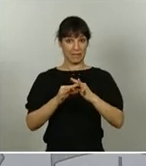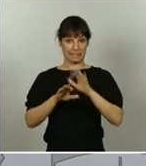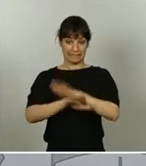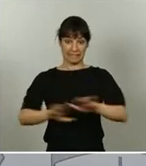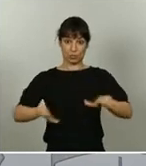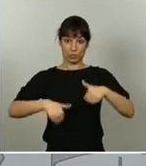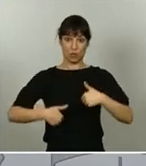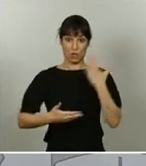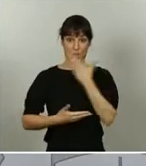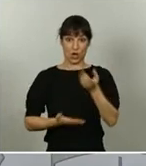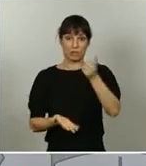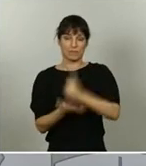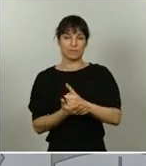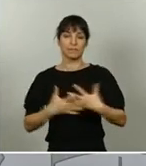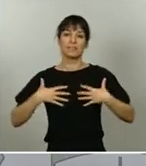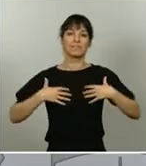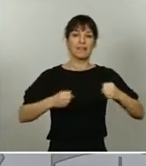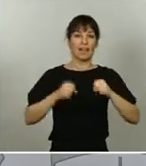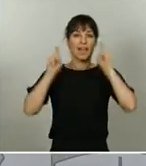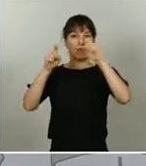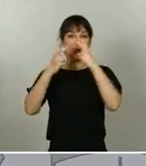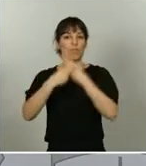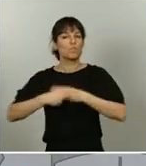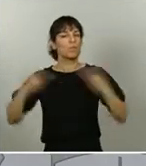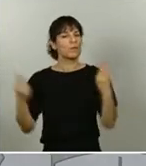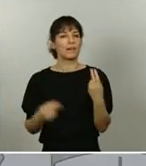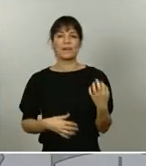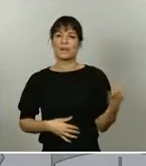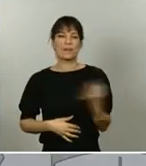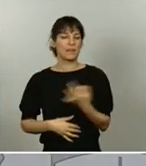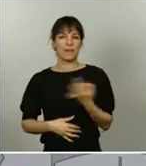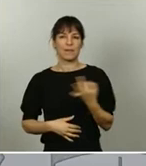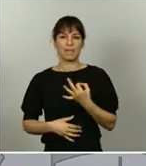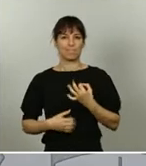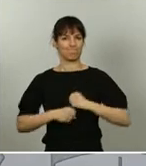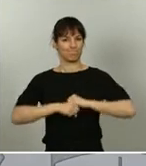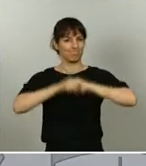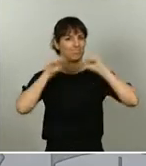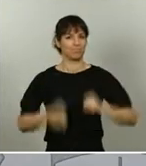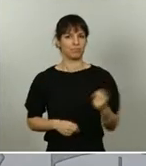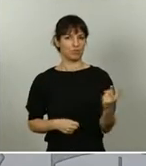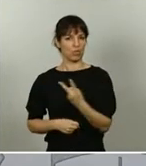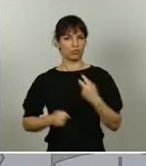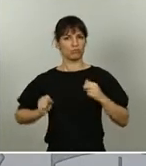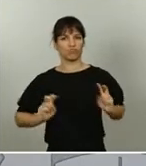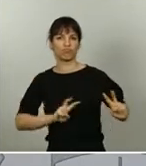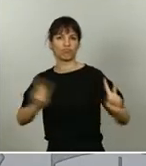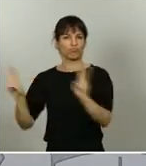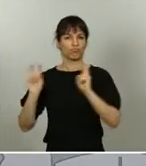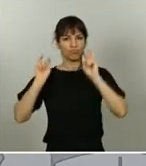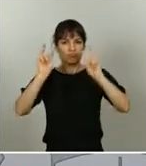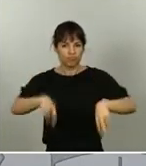la sanidad como la educación públicas deberán encontrarse fortalecidas, revitalizadas, reorganizadas?